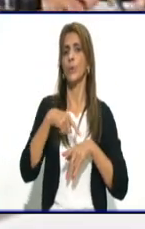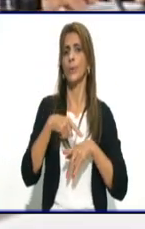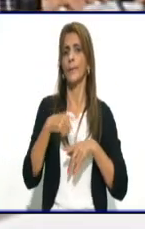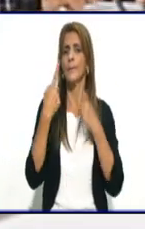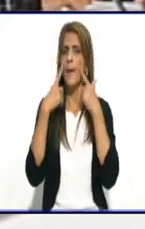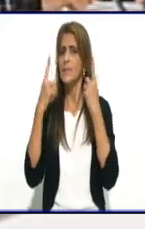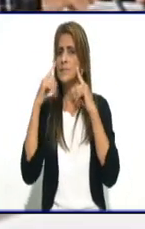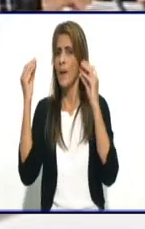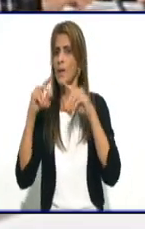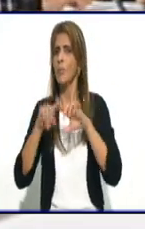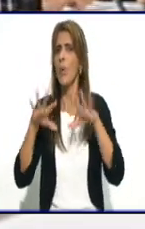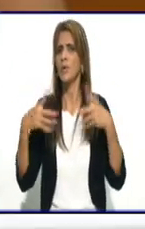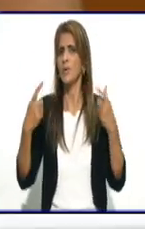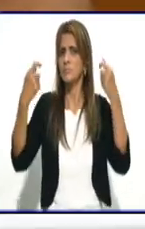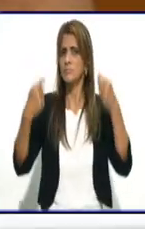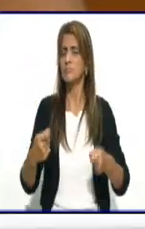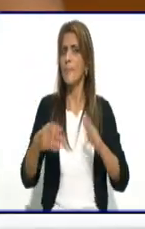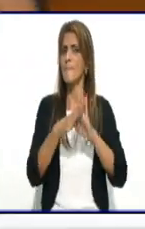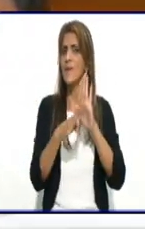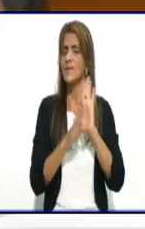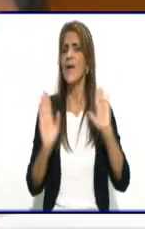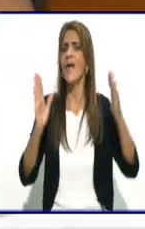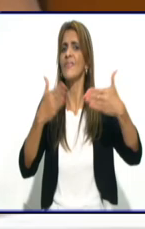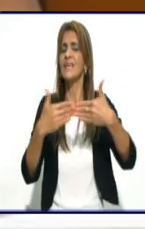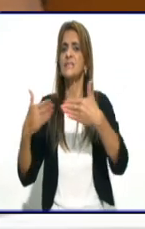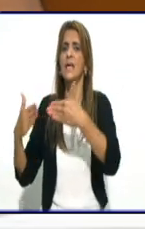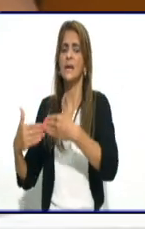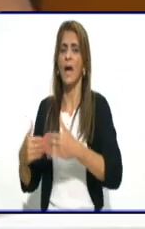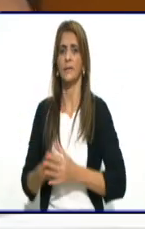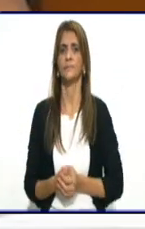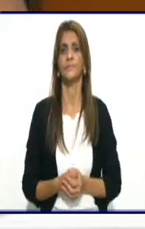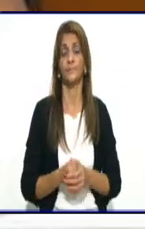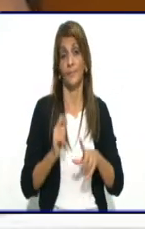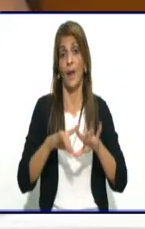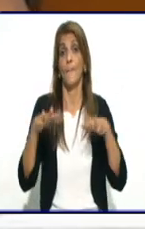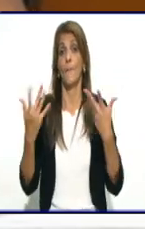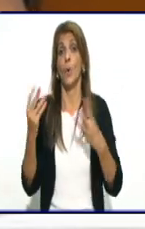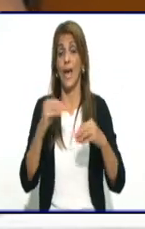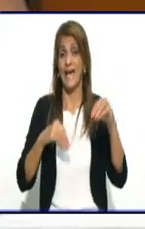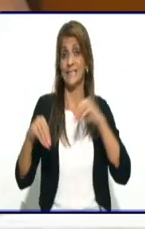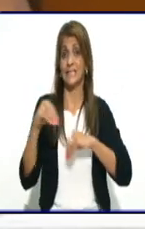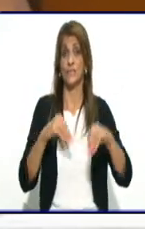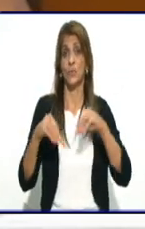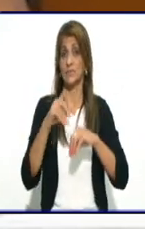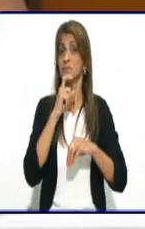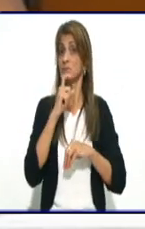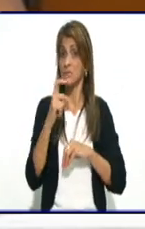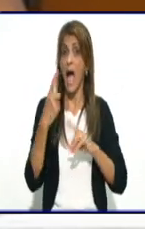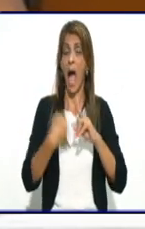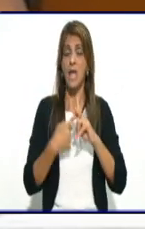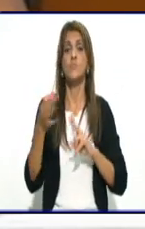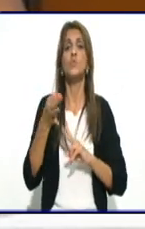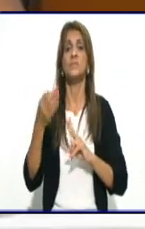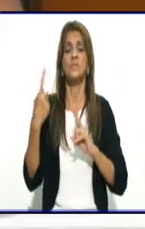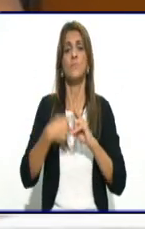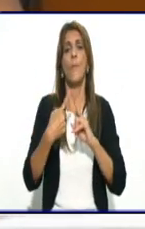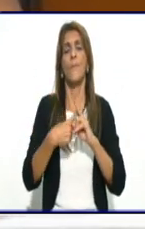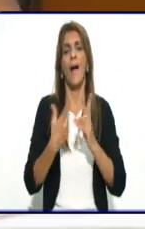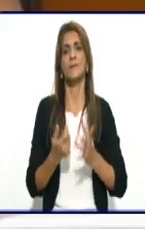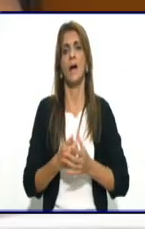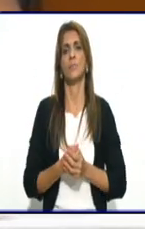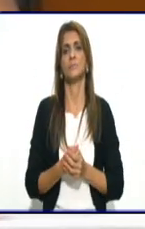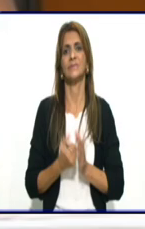adopta esta medida? A ver, Yunel, debido a la situación compleja epidemiológica que tiene nuestro municipio, se han venido